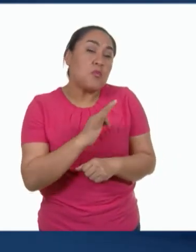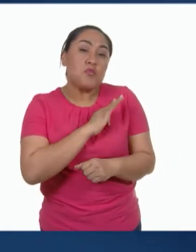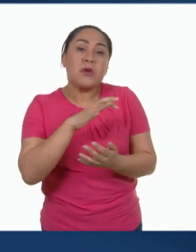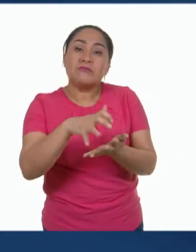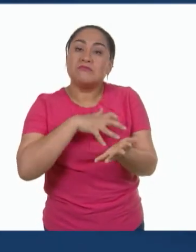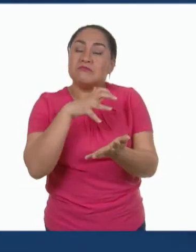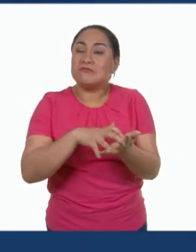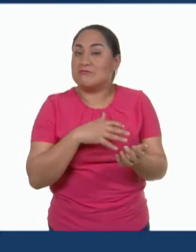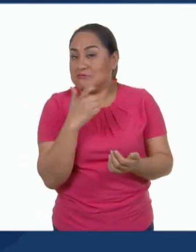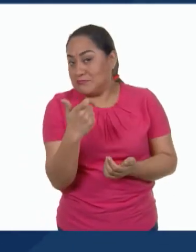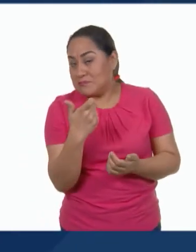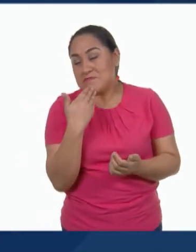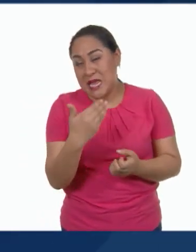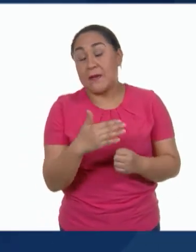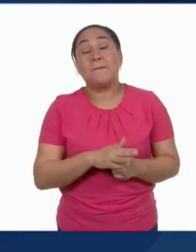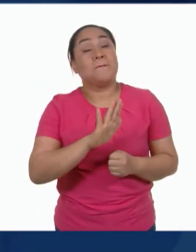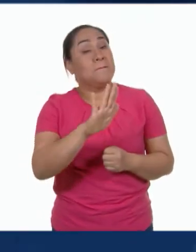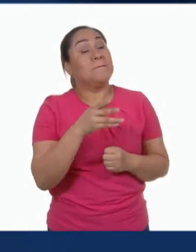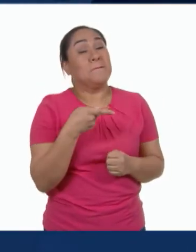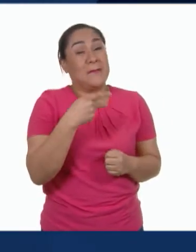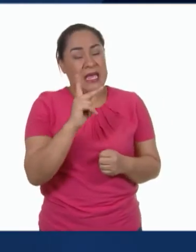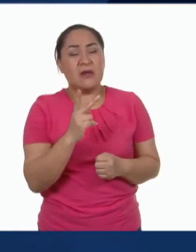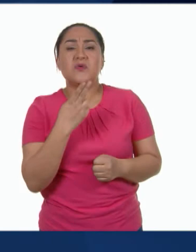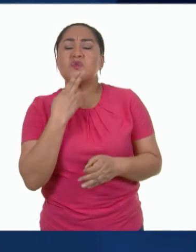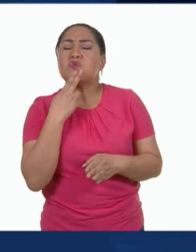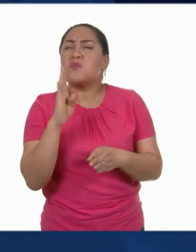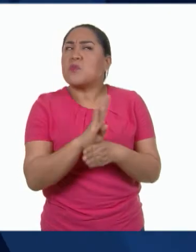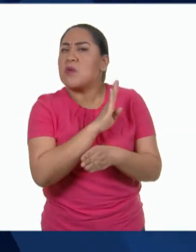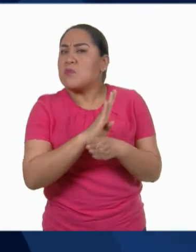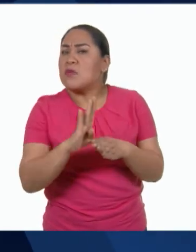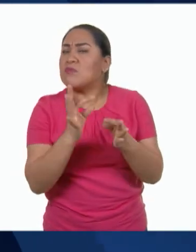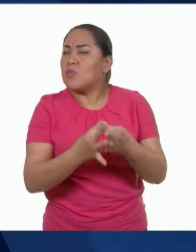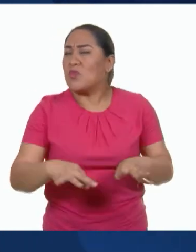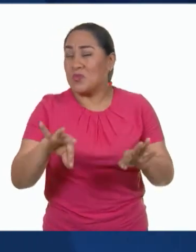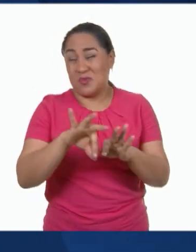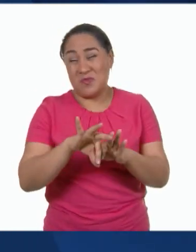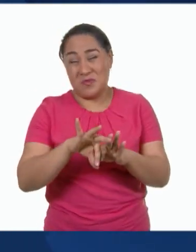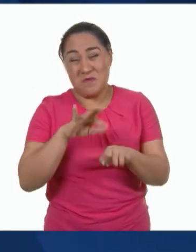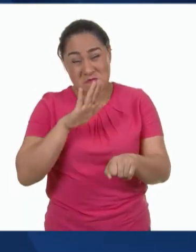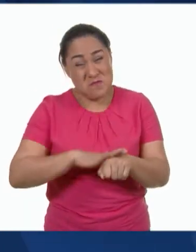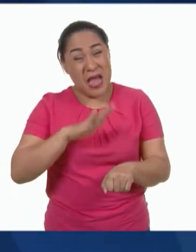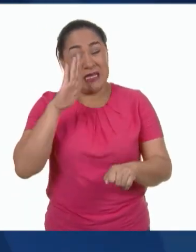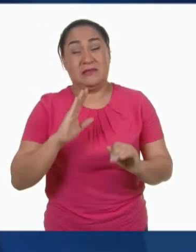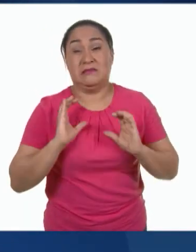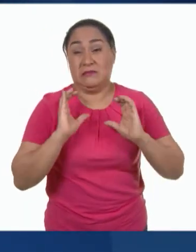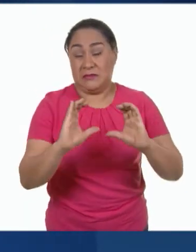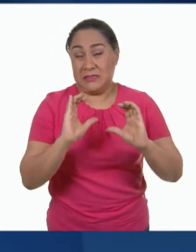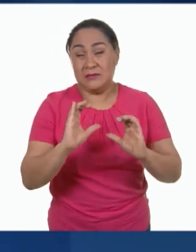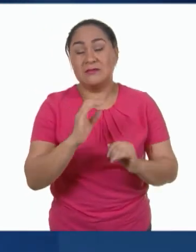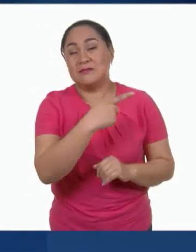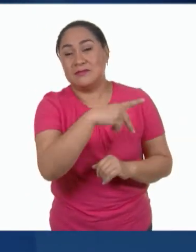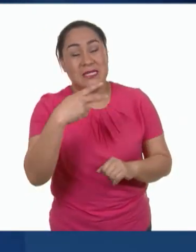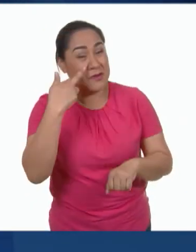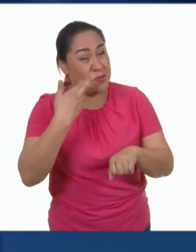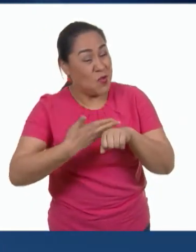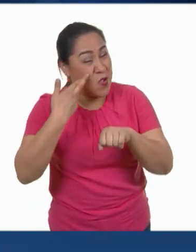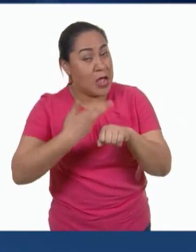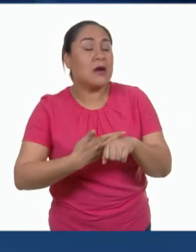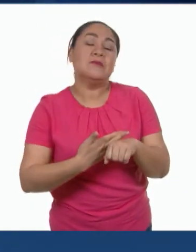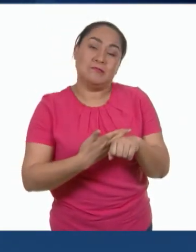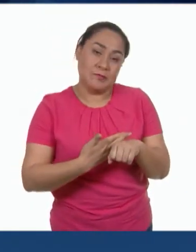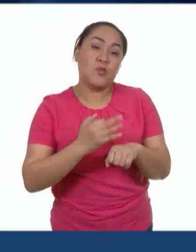ahorro económico. Sin embargo, el beneficio más importante de esta práctica de consumo responsable es que